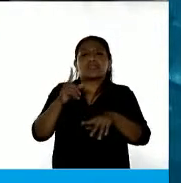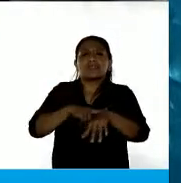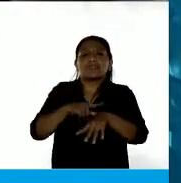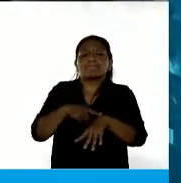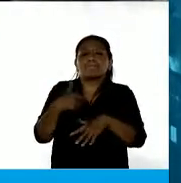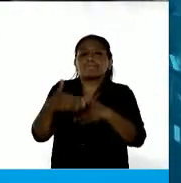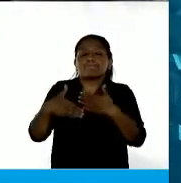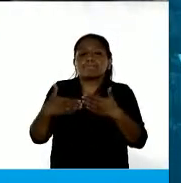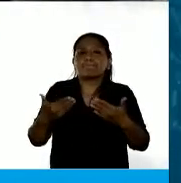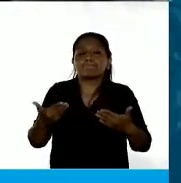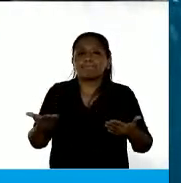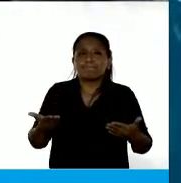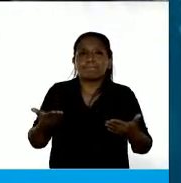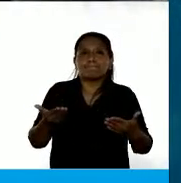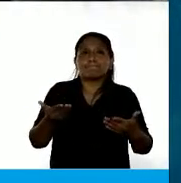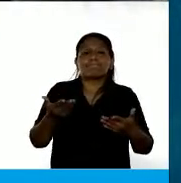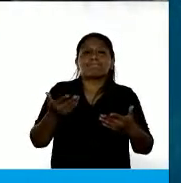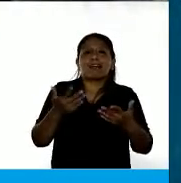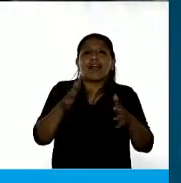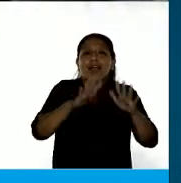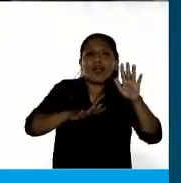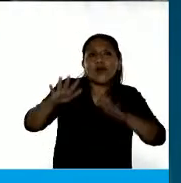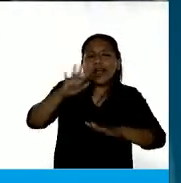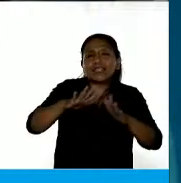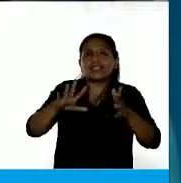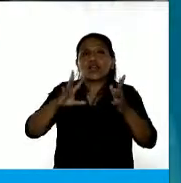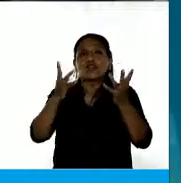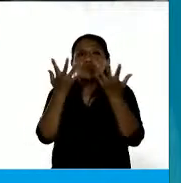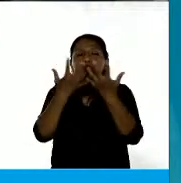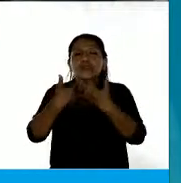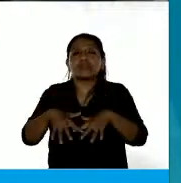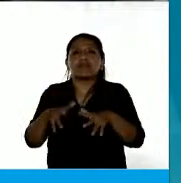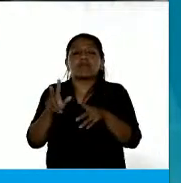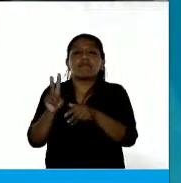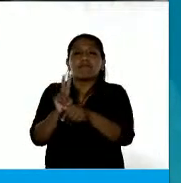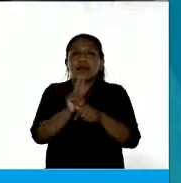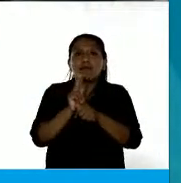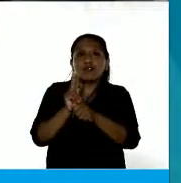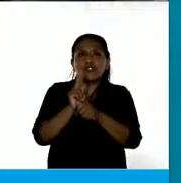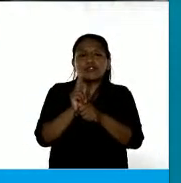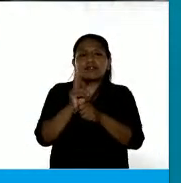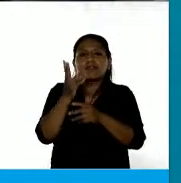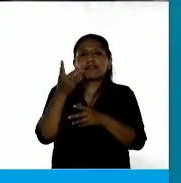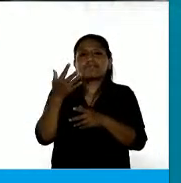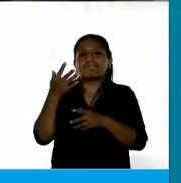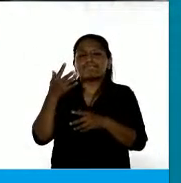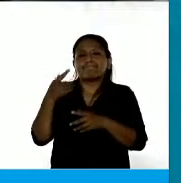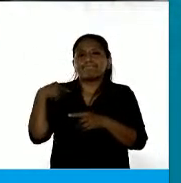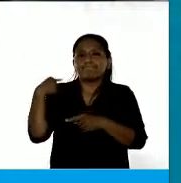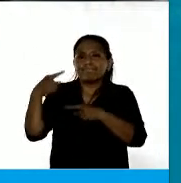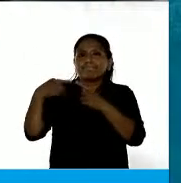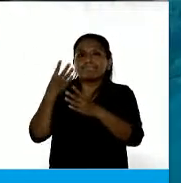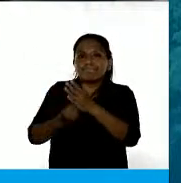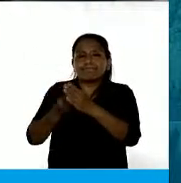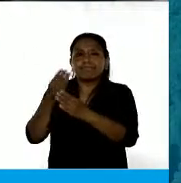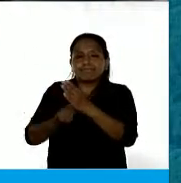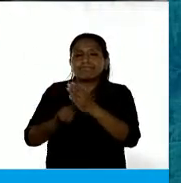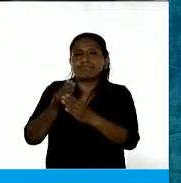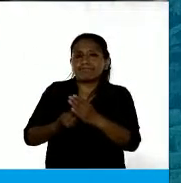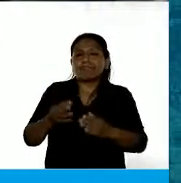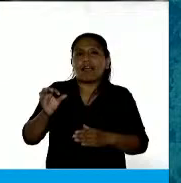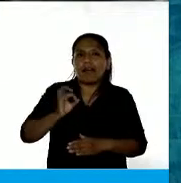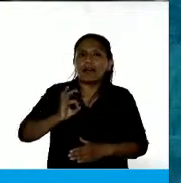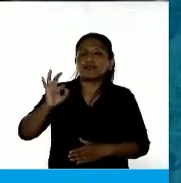a reacomodar todo un sistema de protección que venía fallando hace muchos años.